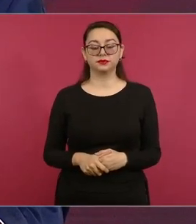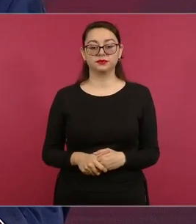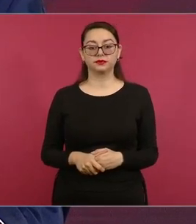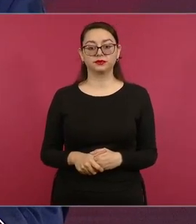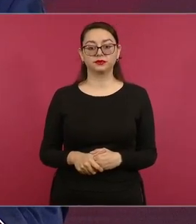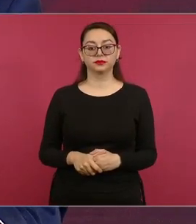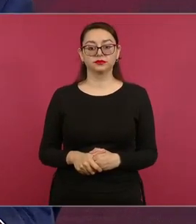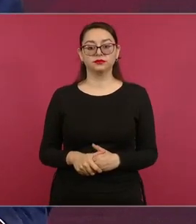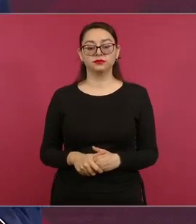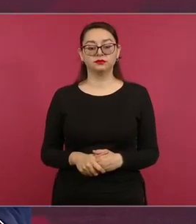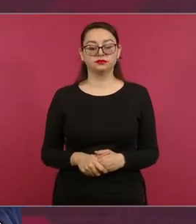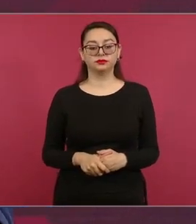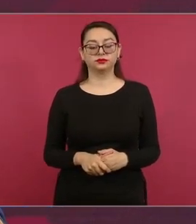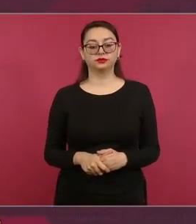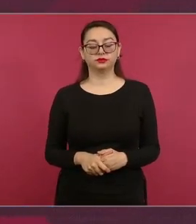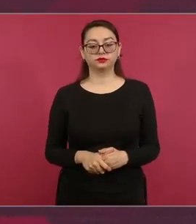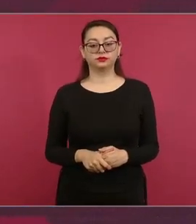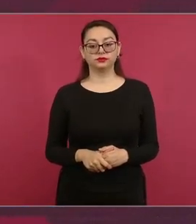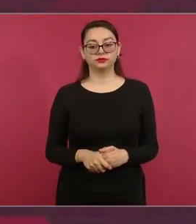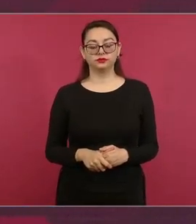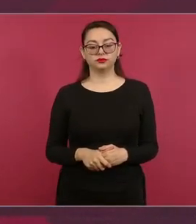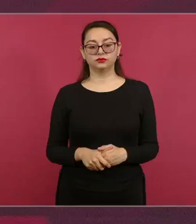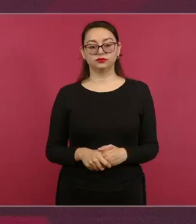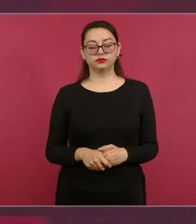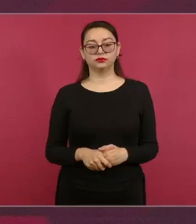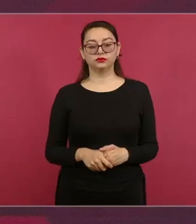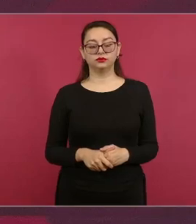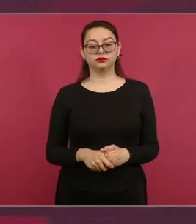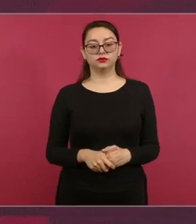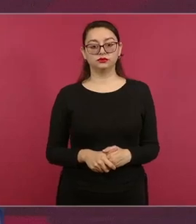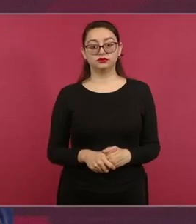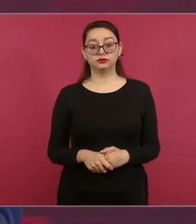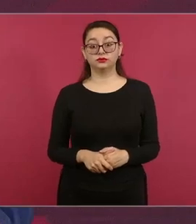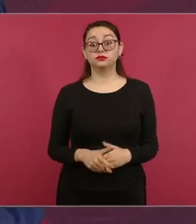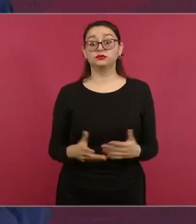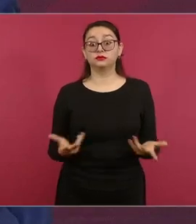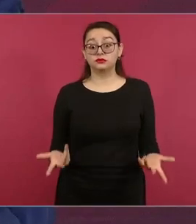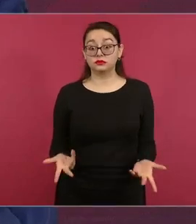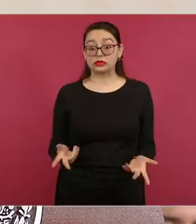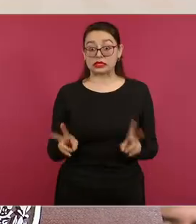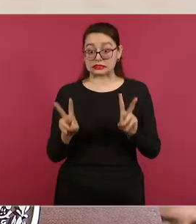epidemia